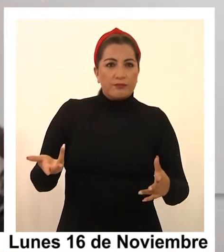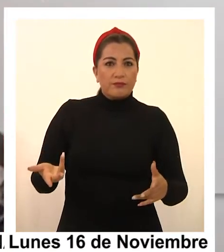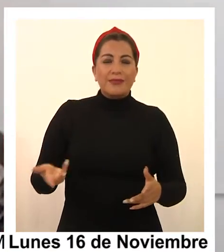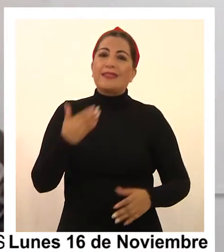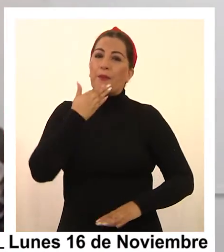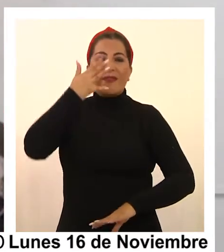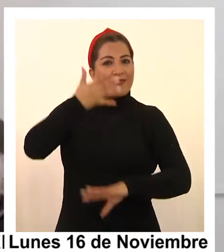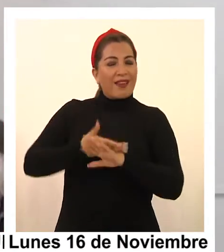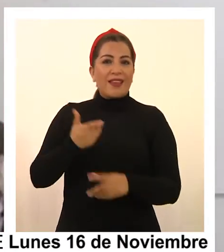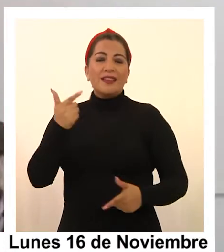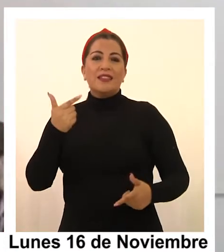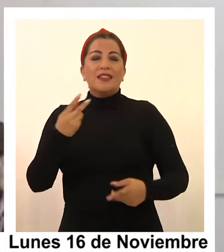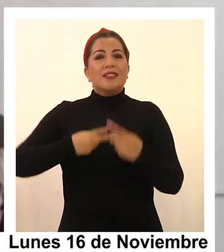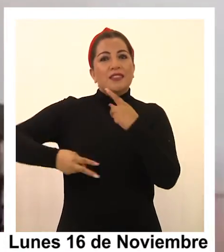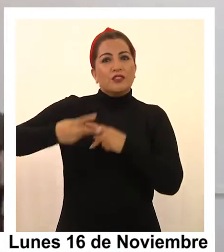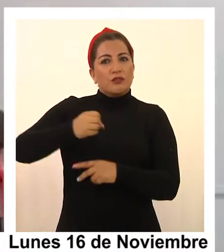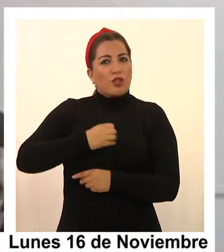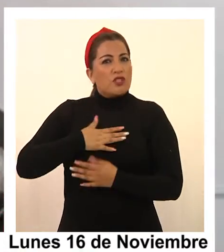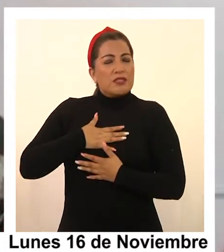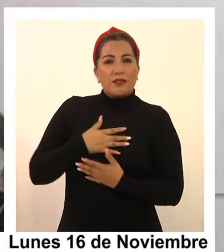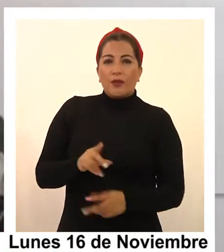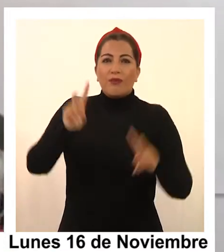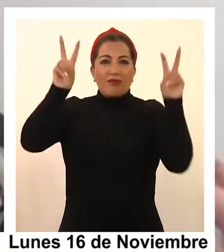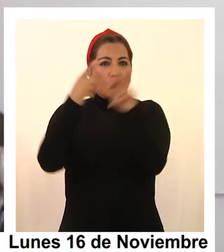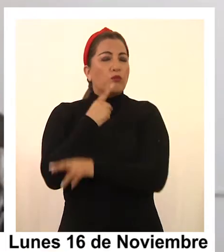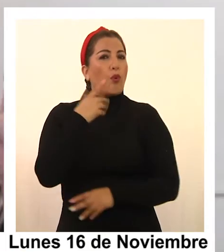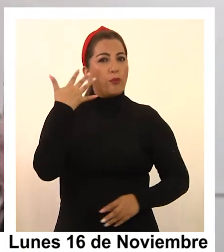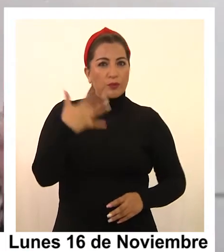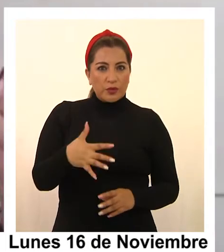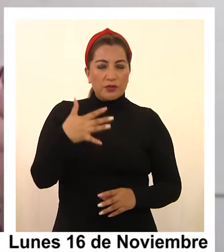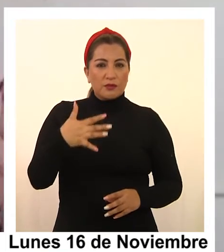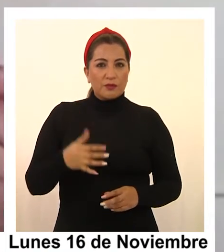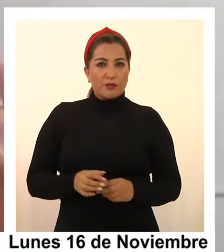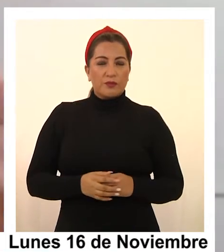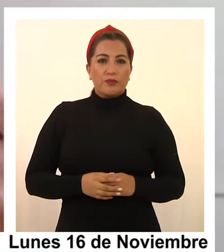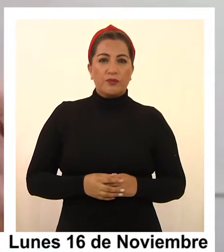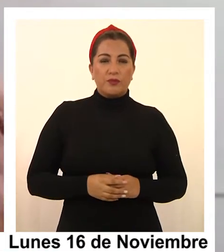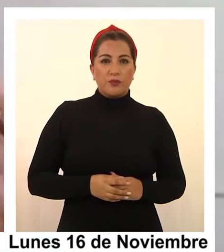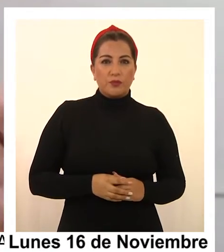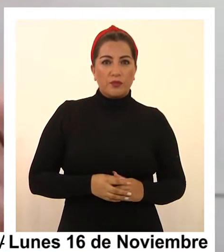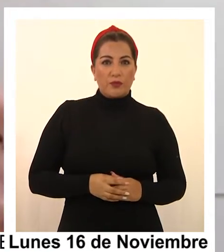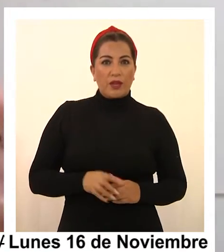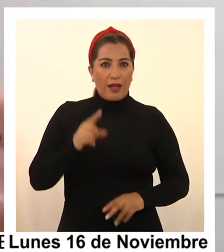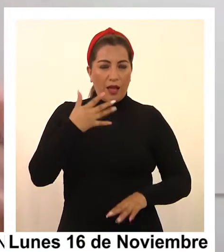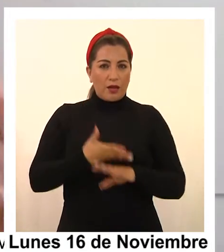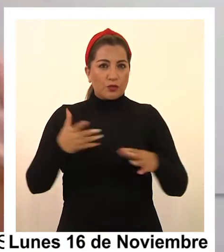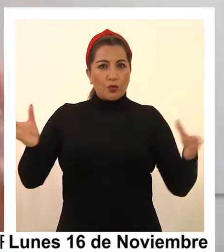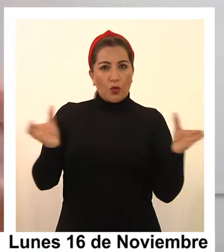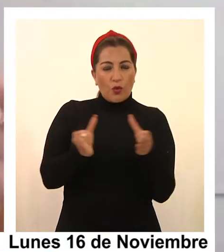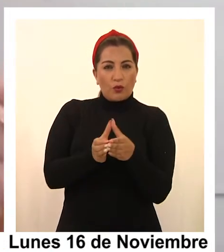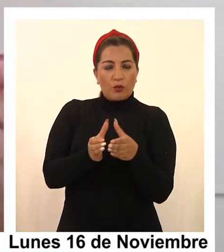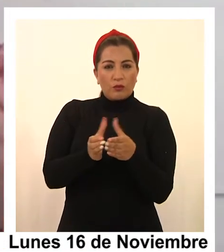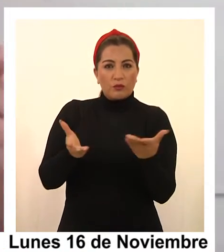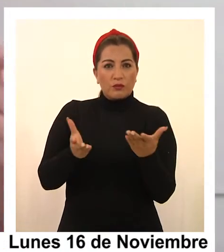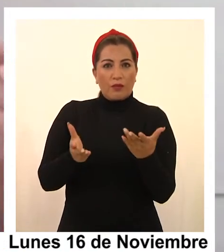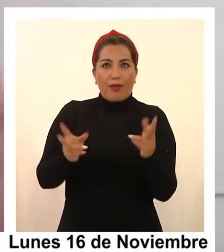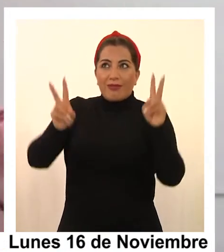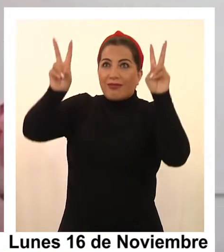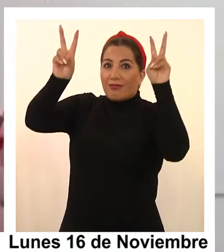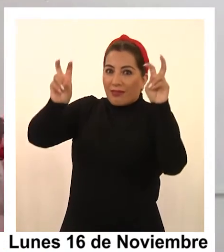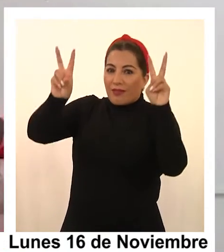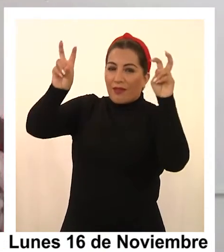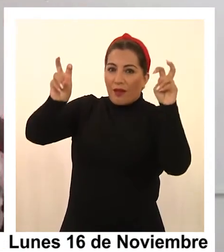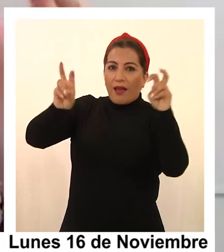arrastran. Y, bueno, es parte de la historia de, pero sí siento importante, por un tema de que es un